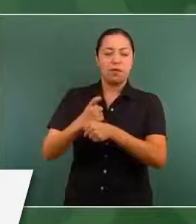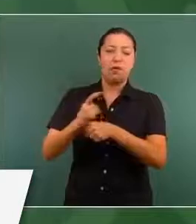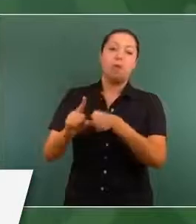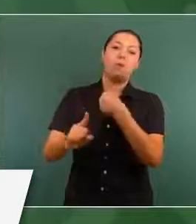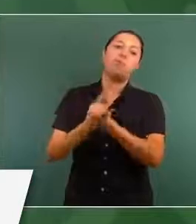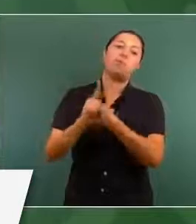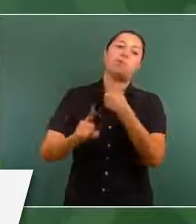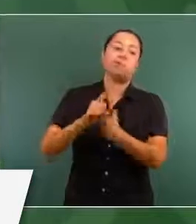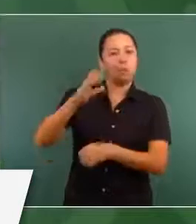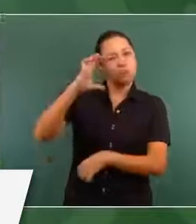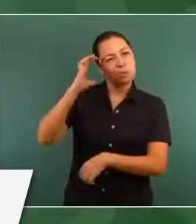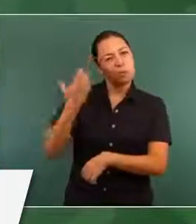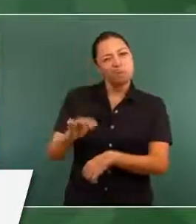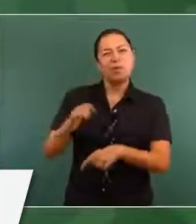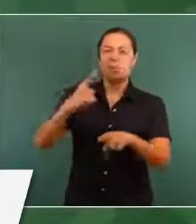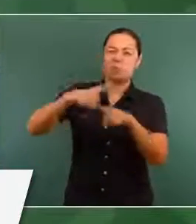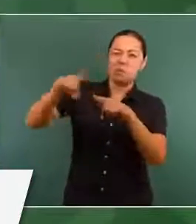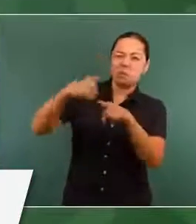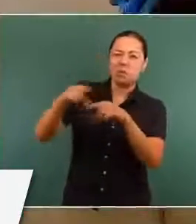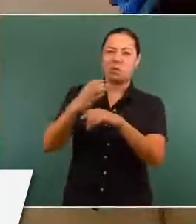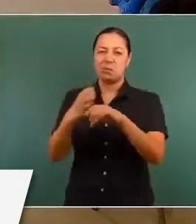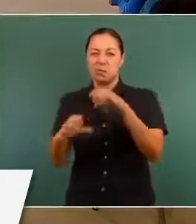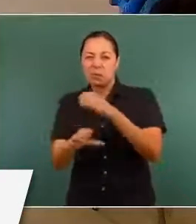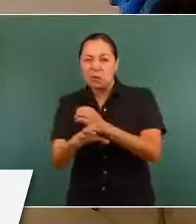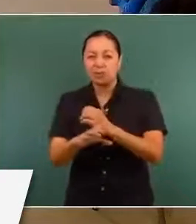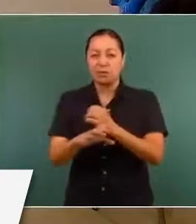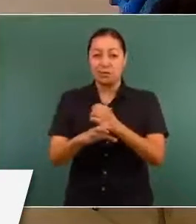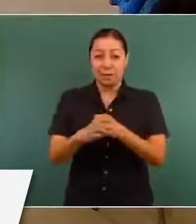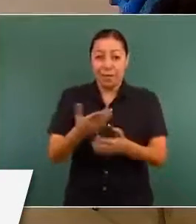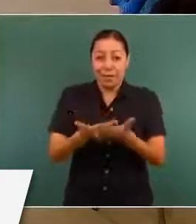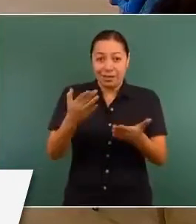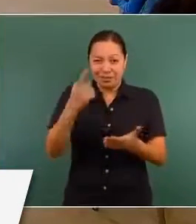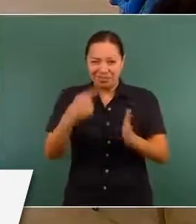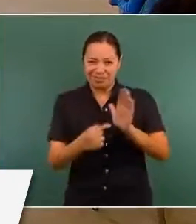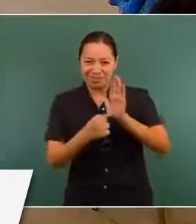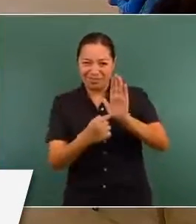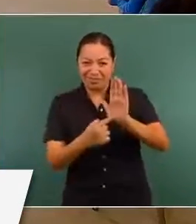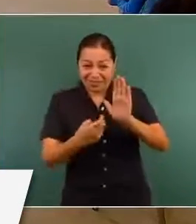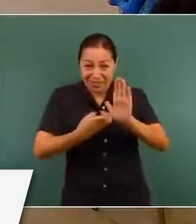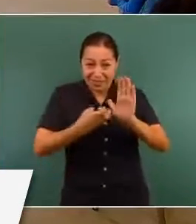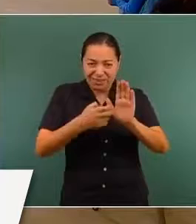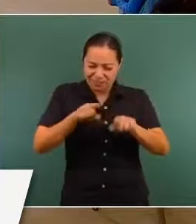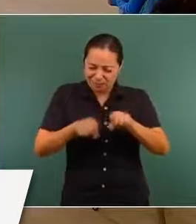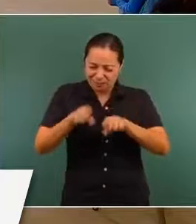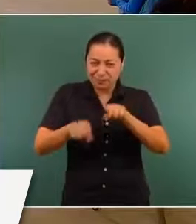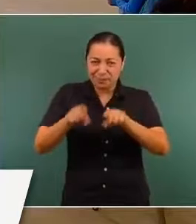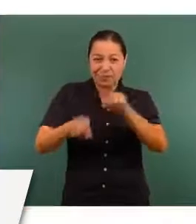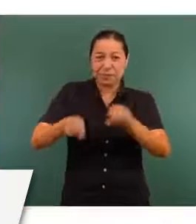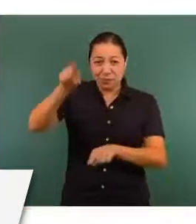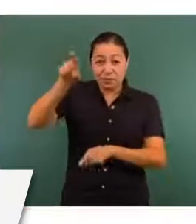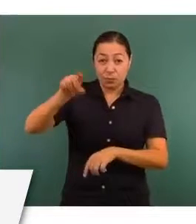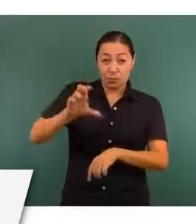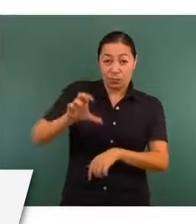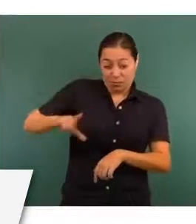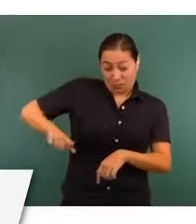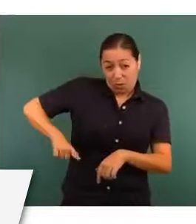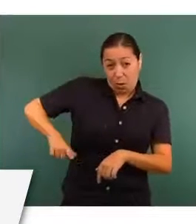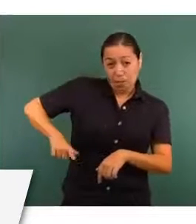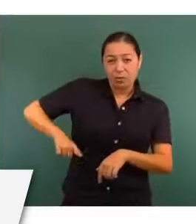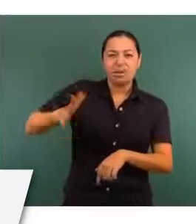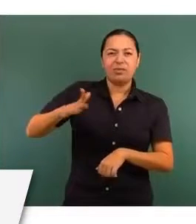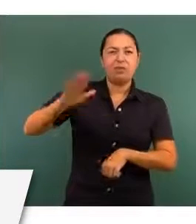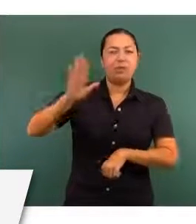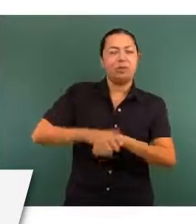De hecho, como se aprecia en esta gráfica, al llegar al gobierno tuvimos el más alto nivel de homicidios